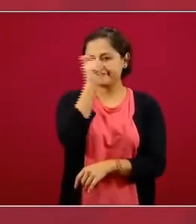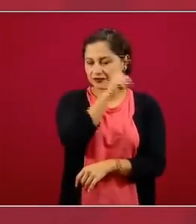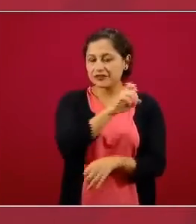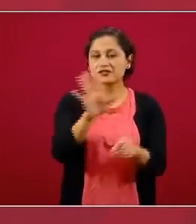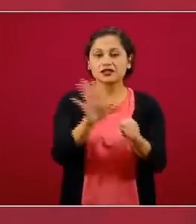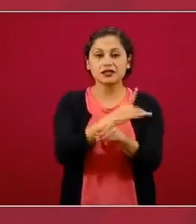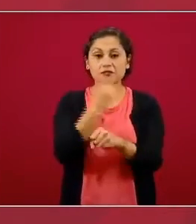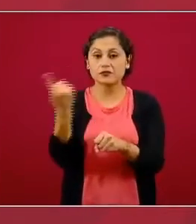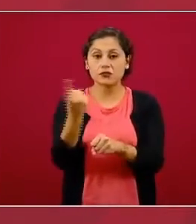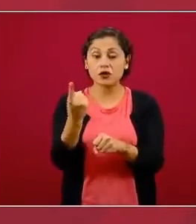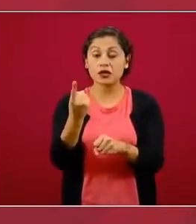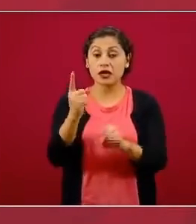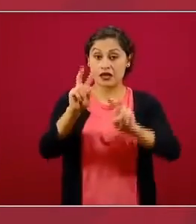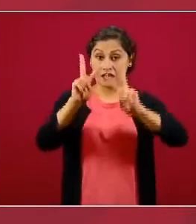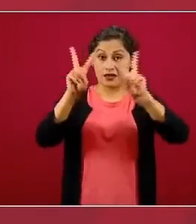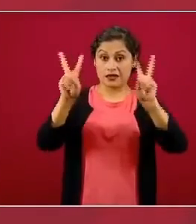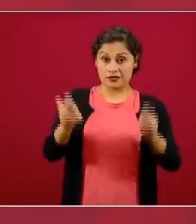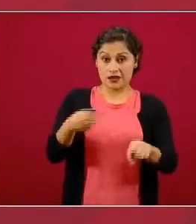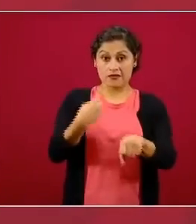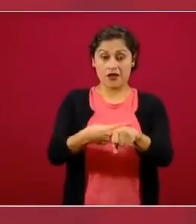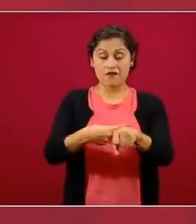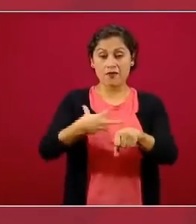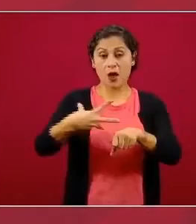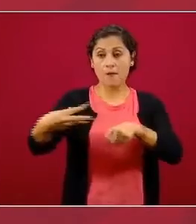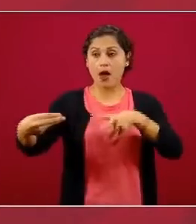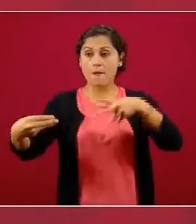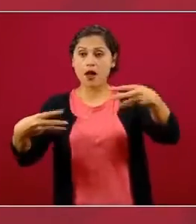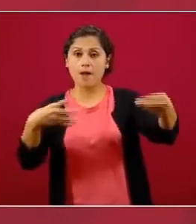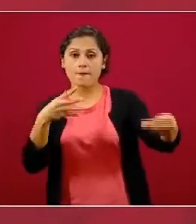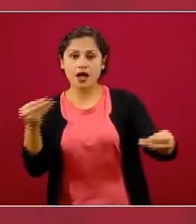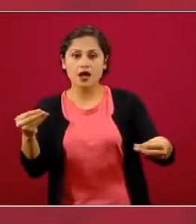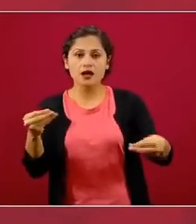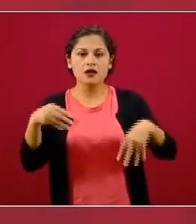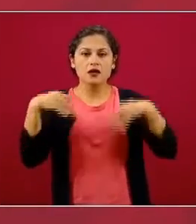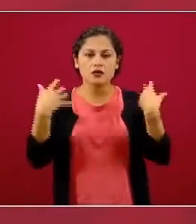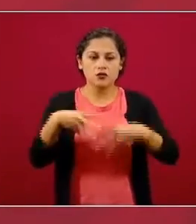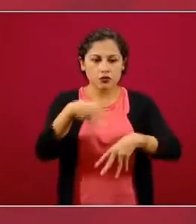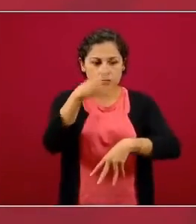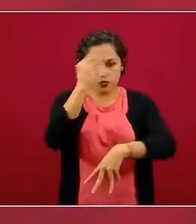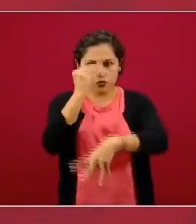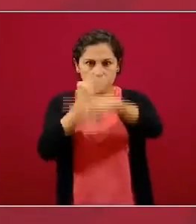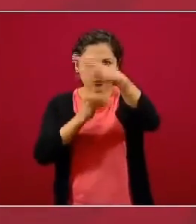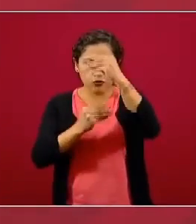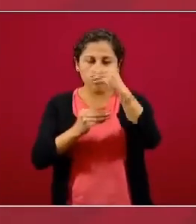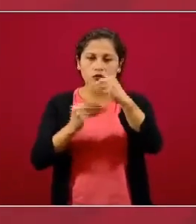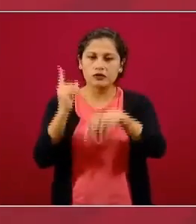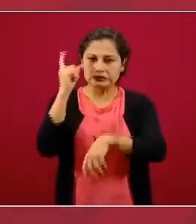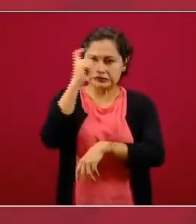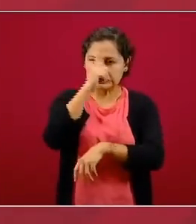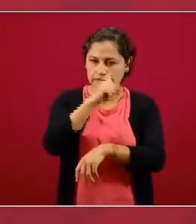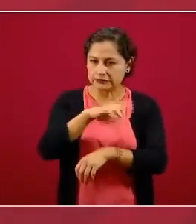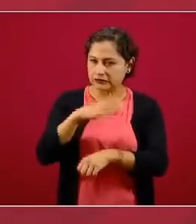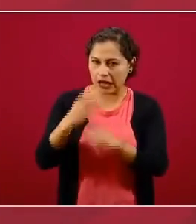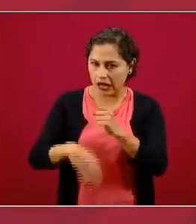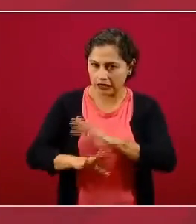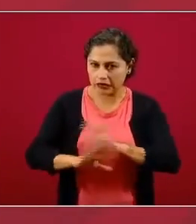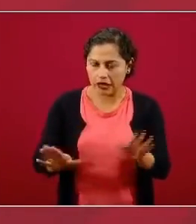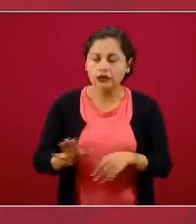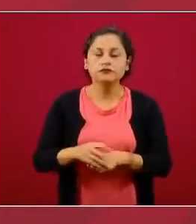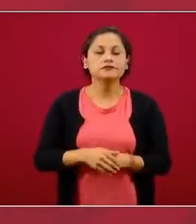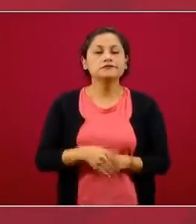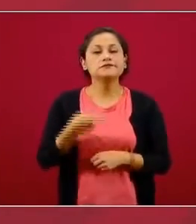pandemia, una epidemia de esta naturaleza. Pero en muchos países ya